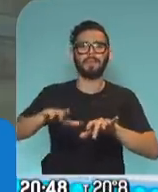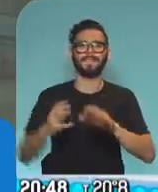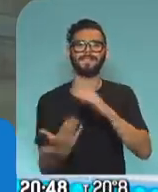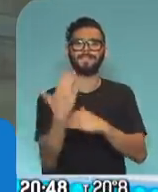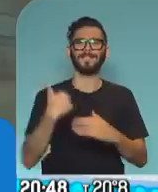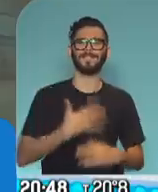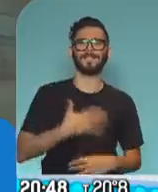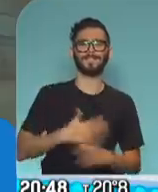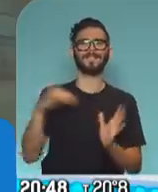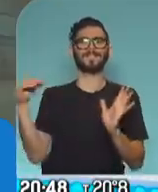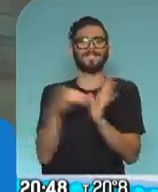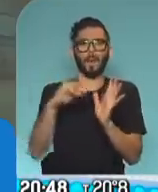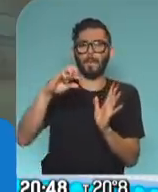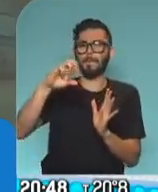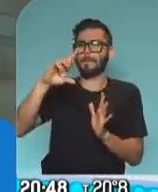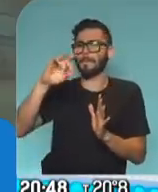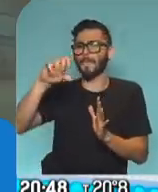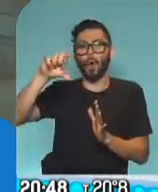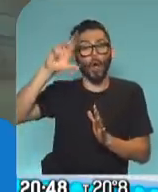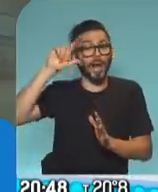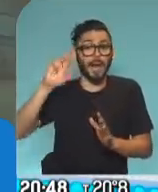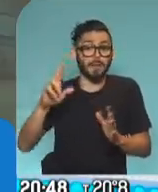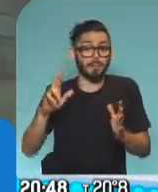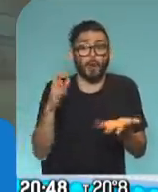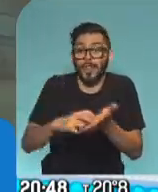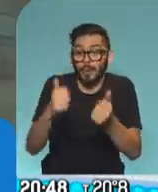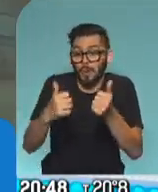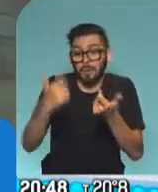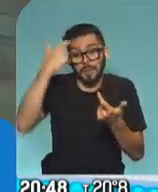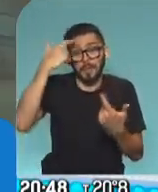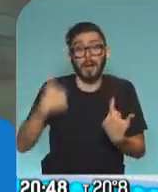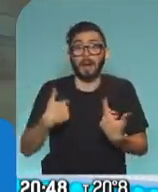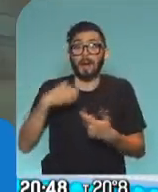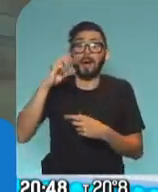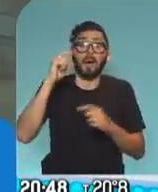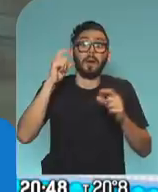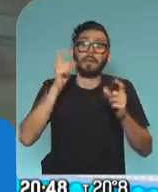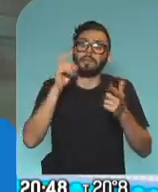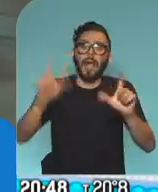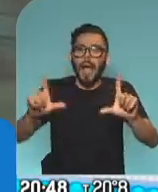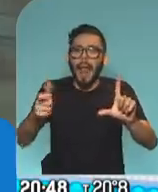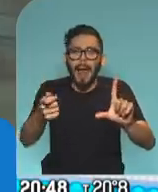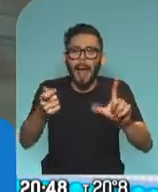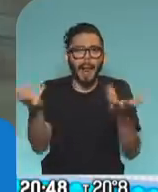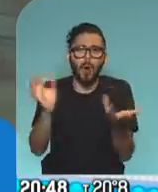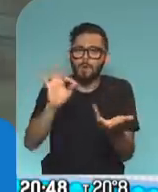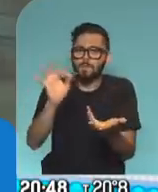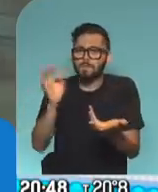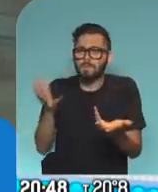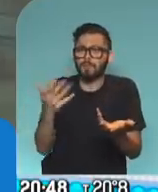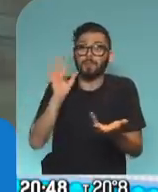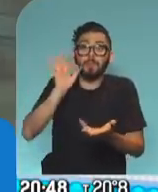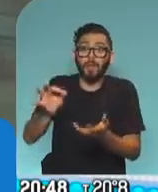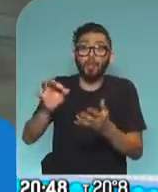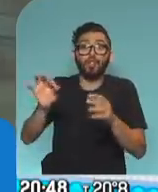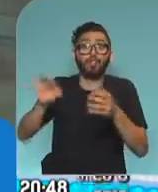obviamente, es una excelente noticia. Vos ves la palabra Procrear o escuchás en canal, en televisión pública, que en el sorteo